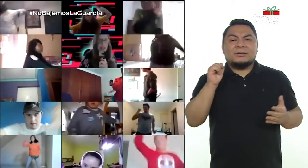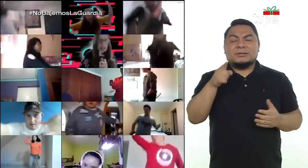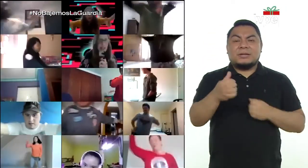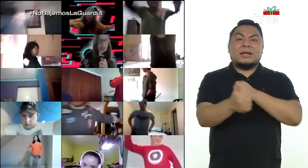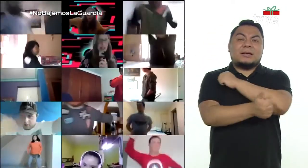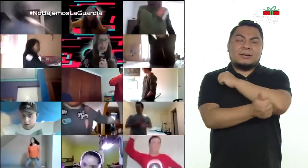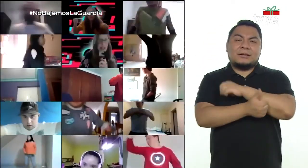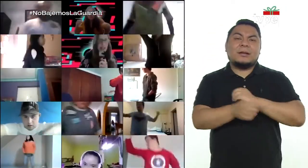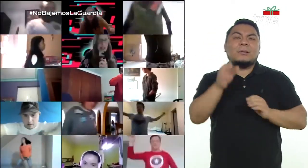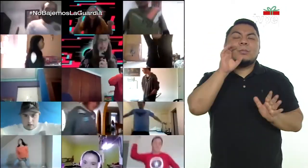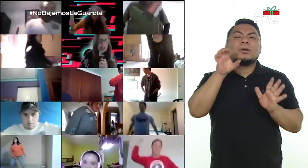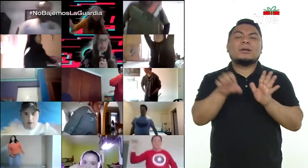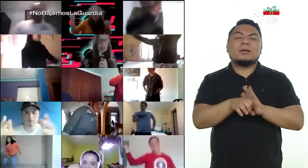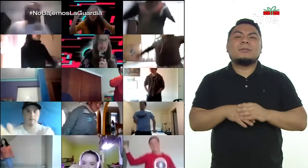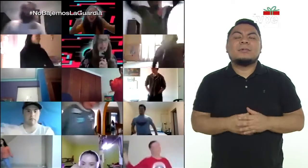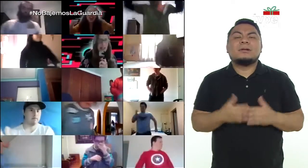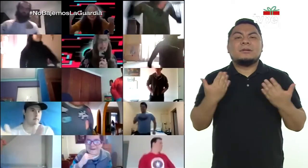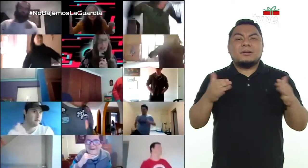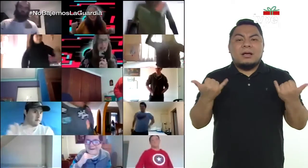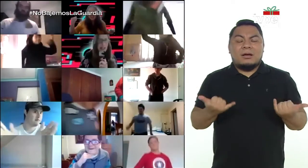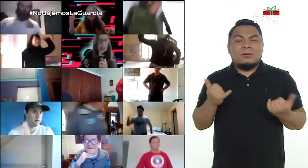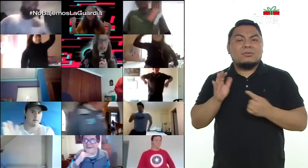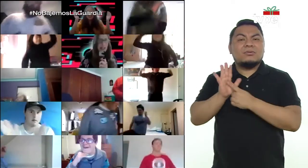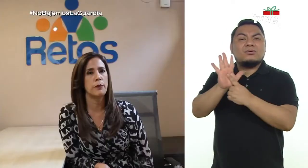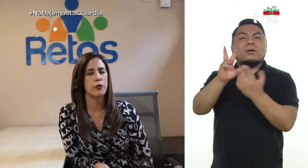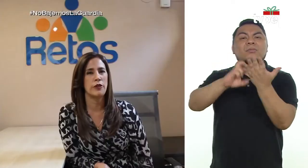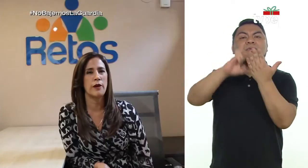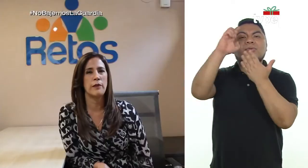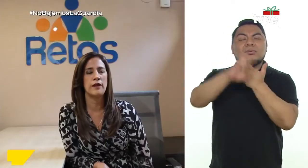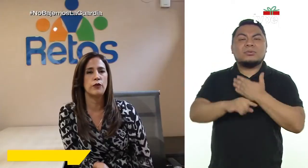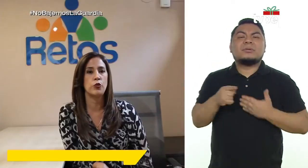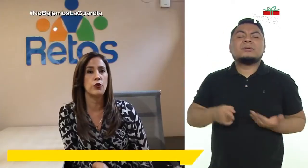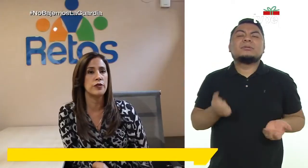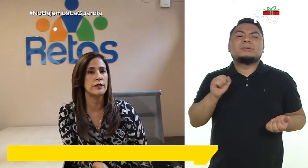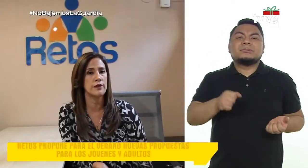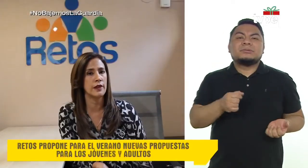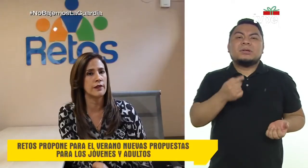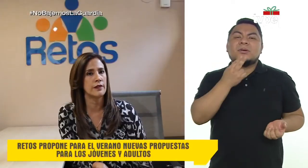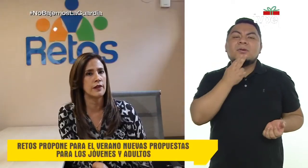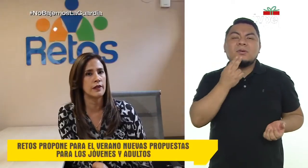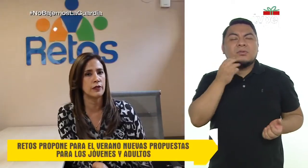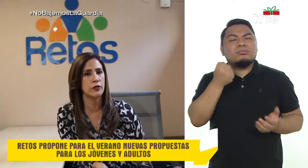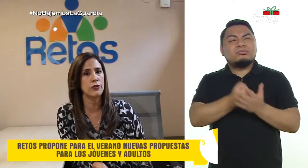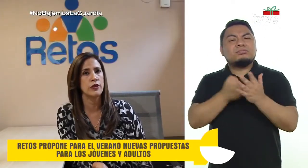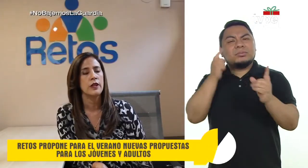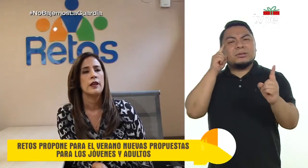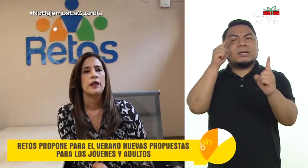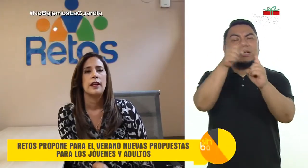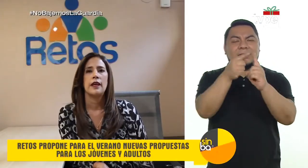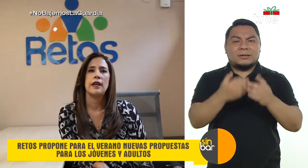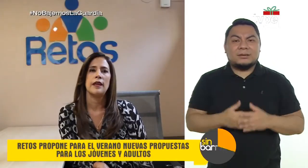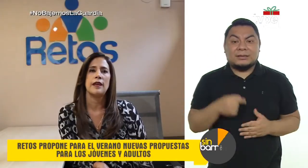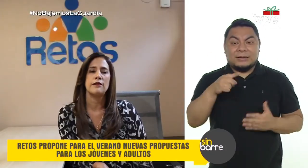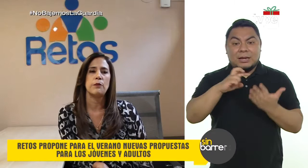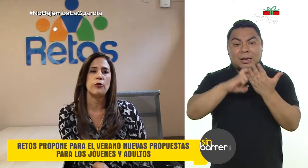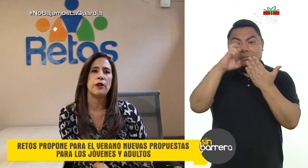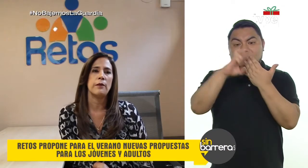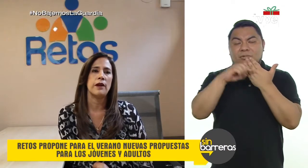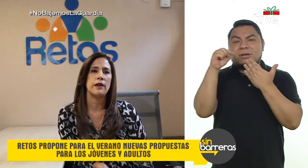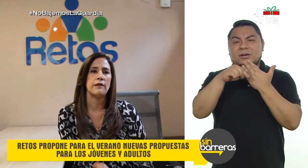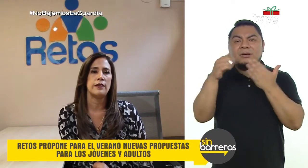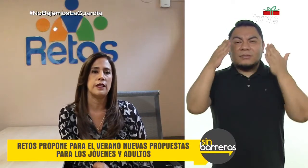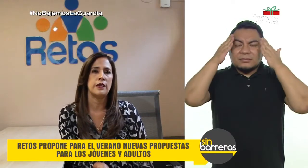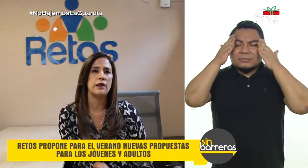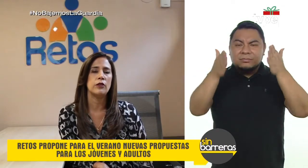las académicas. Por ejemplo, vamos a lanzar el programa Dulces Tardes en Retos. Este